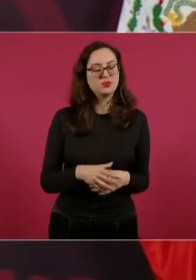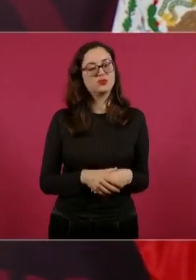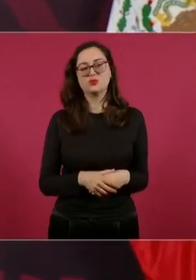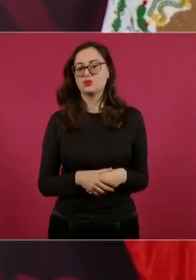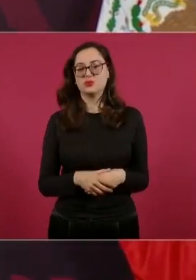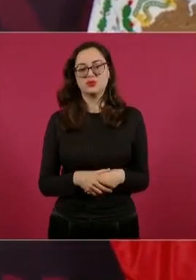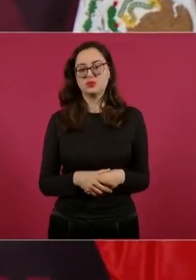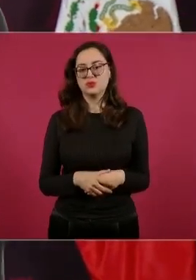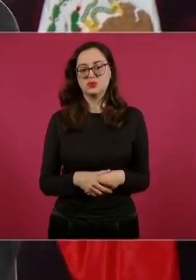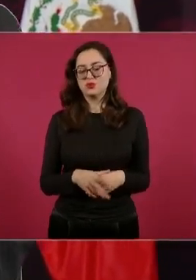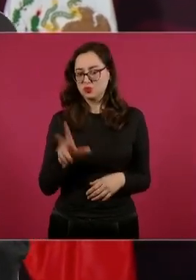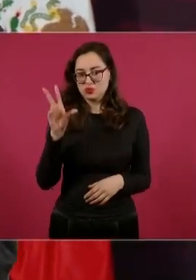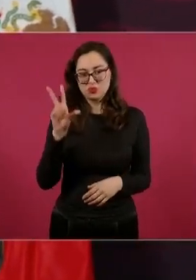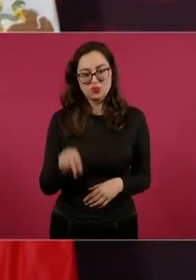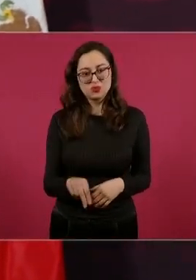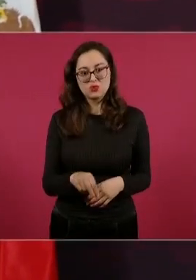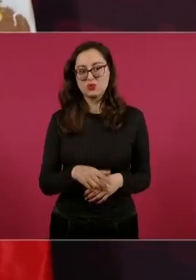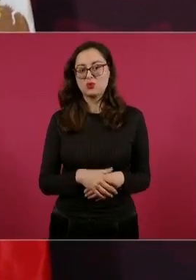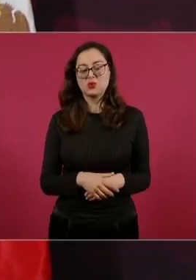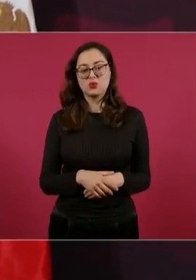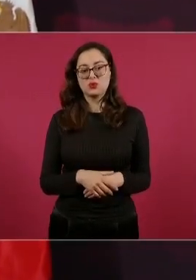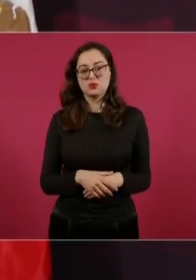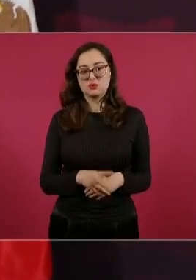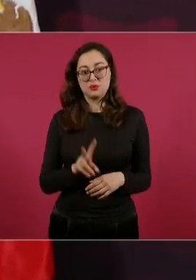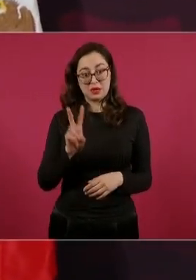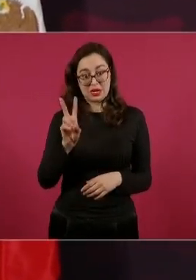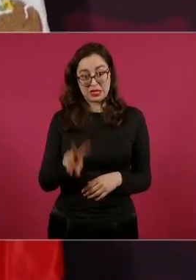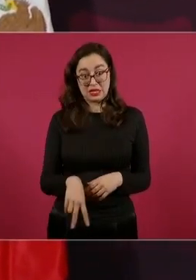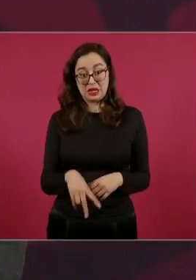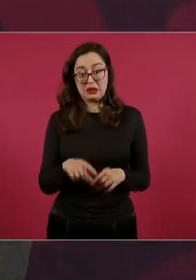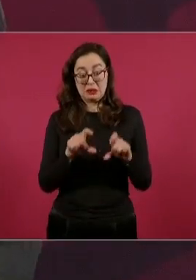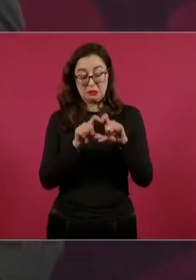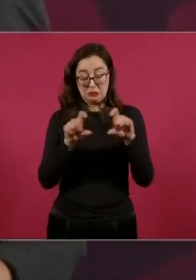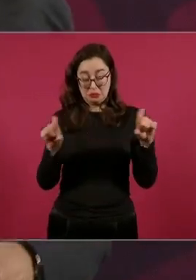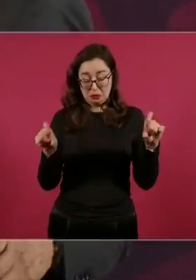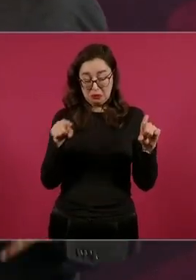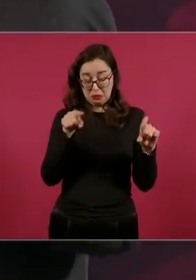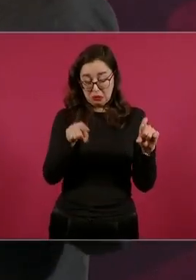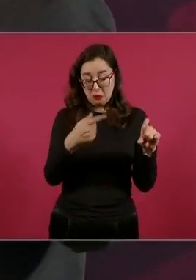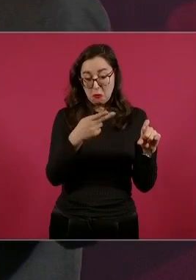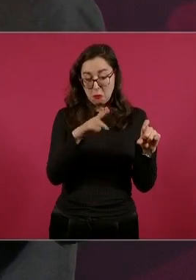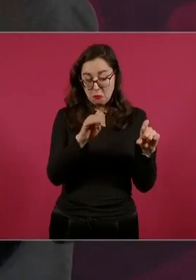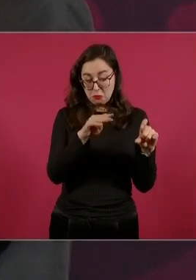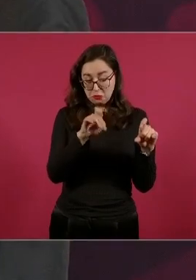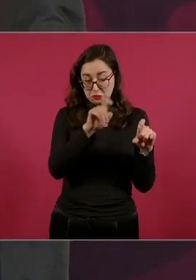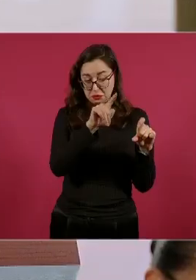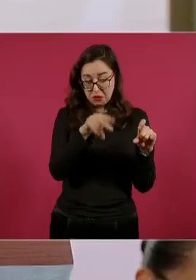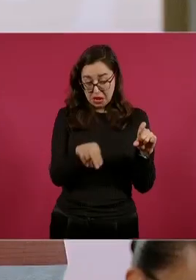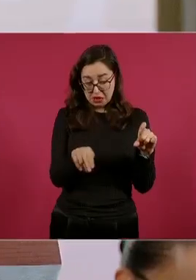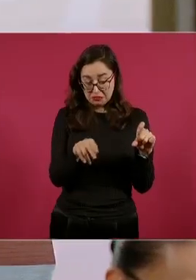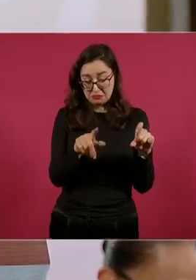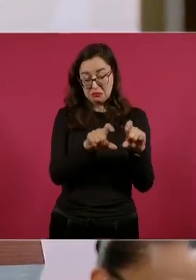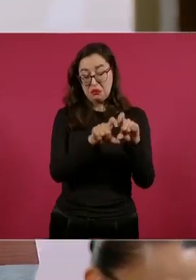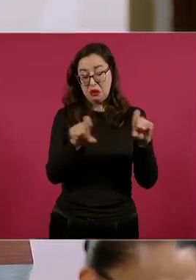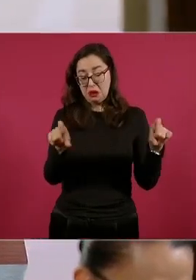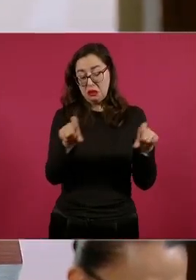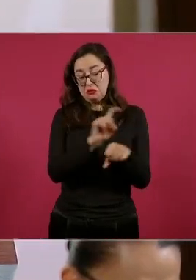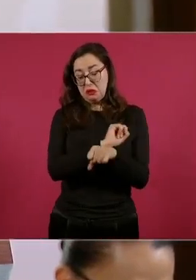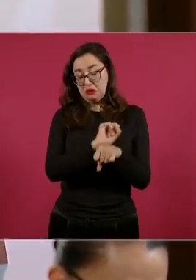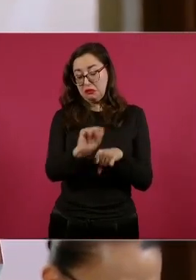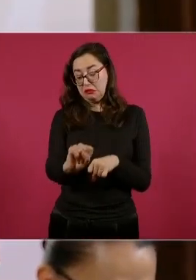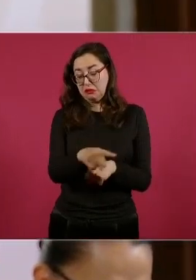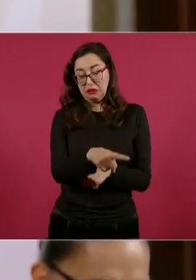Hablando en términos de béisbol, Guzmán Loera primera jugaba en la del Pacífico,